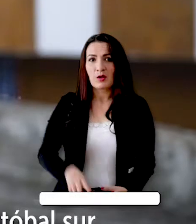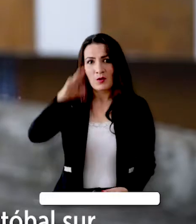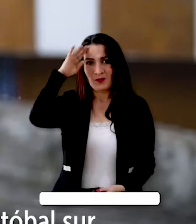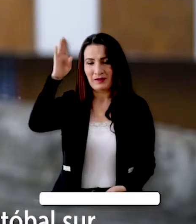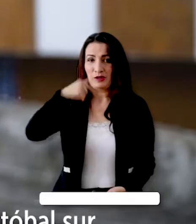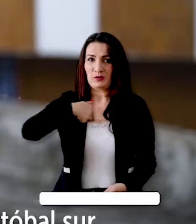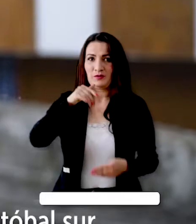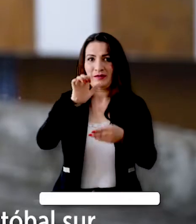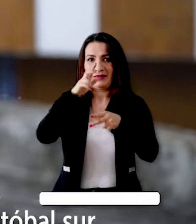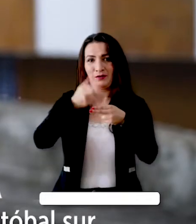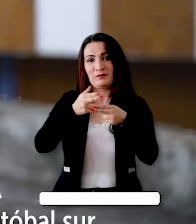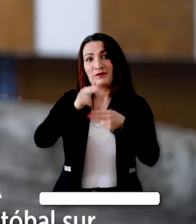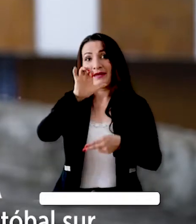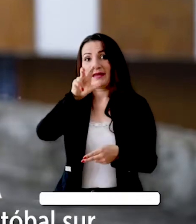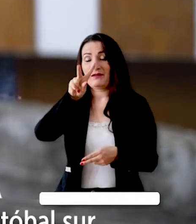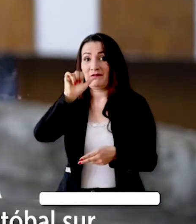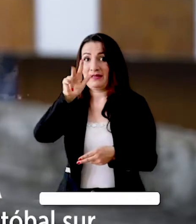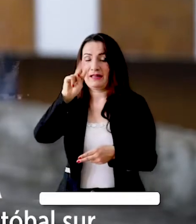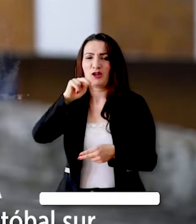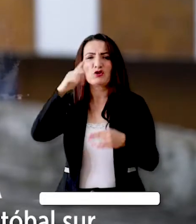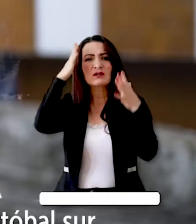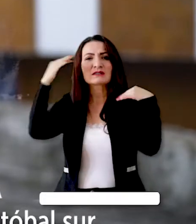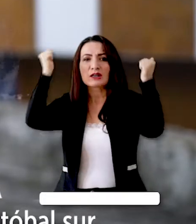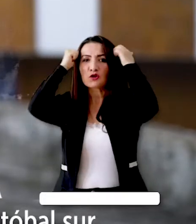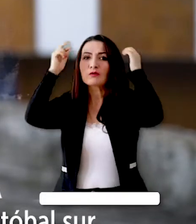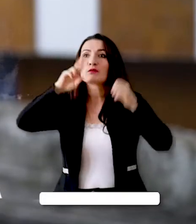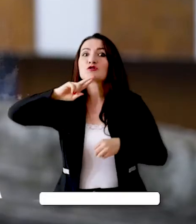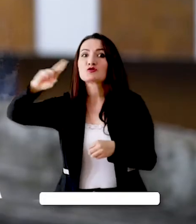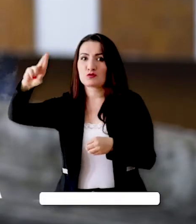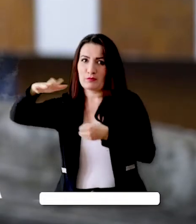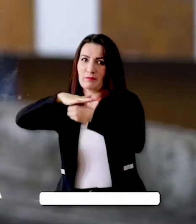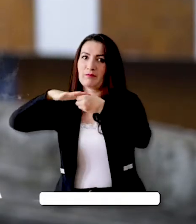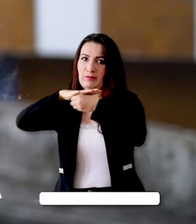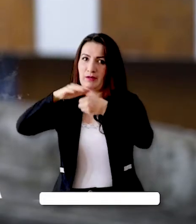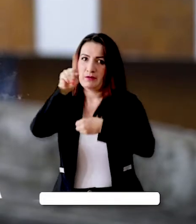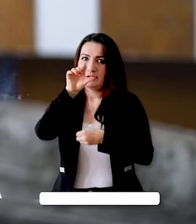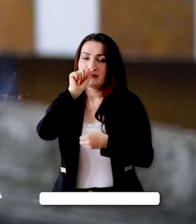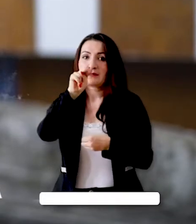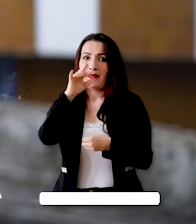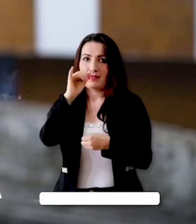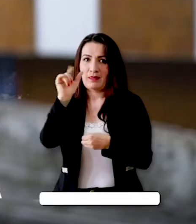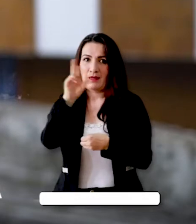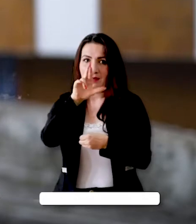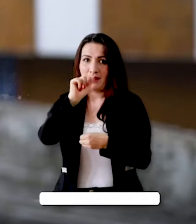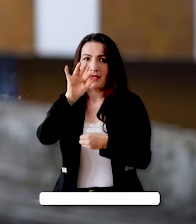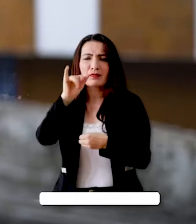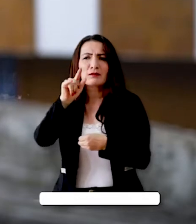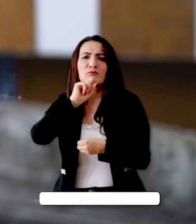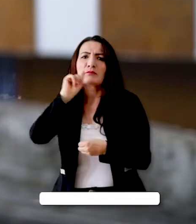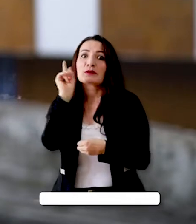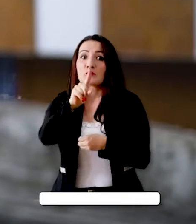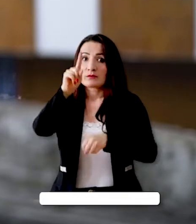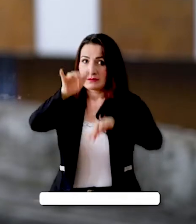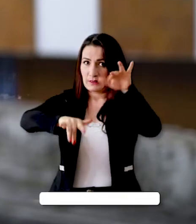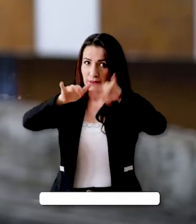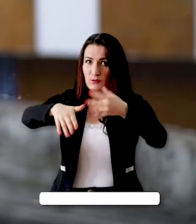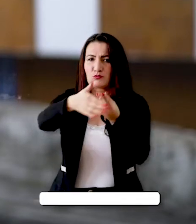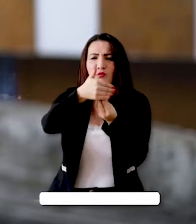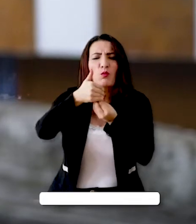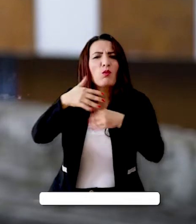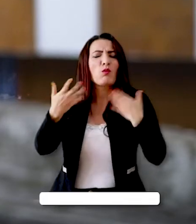Soy Evelyn López, de la localidad de San Cristóbal Sur, del barrio Santa Rita. Quisiera saber qué está haciendo la